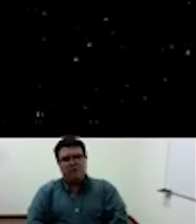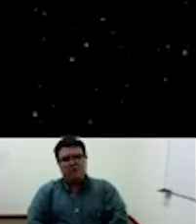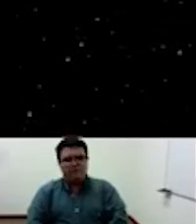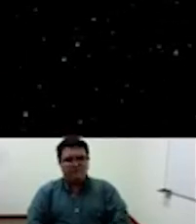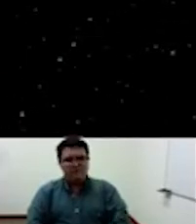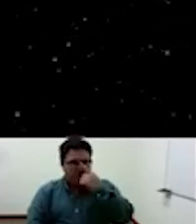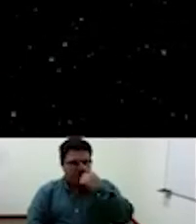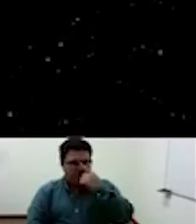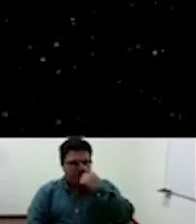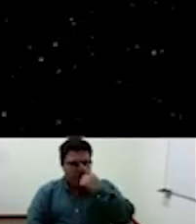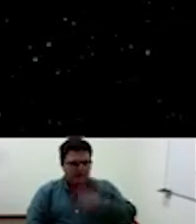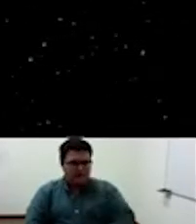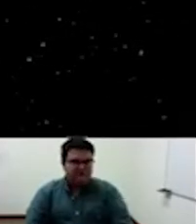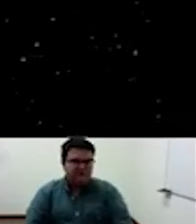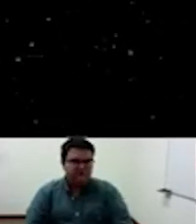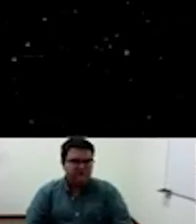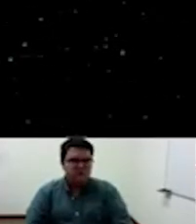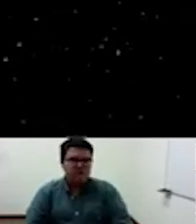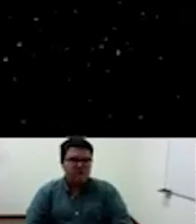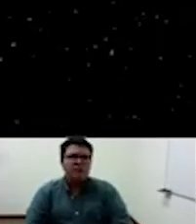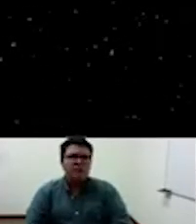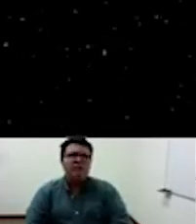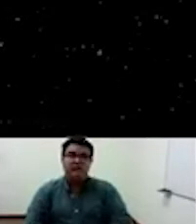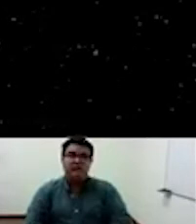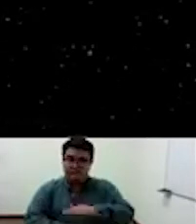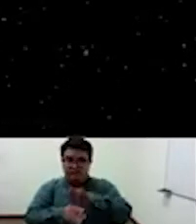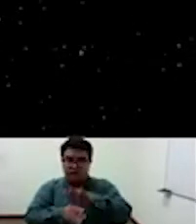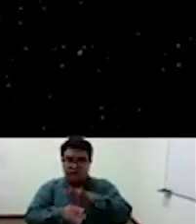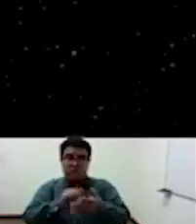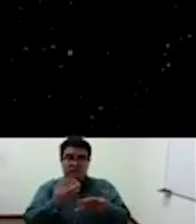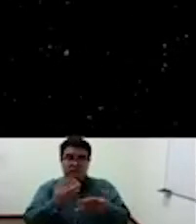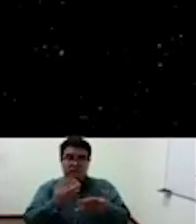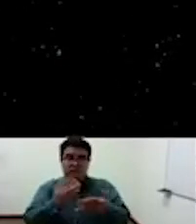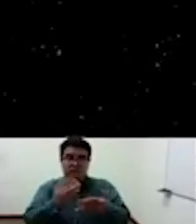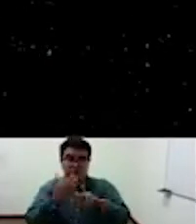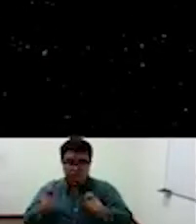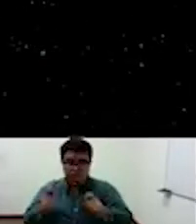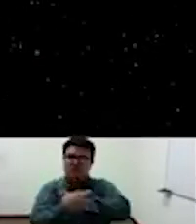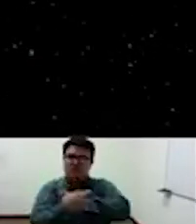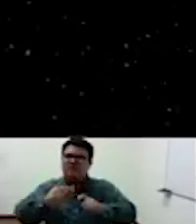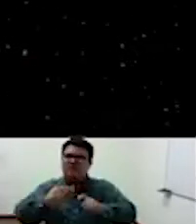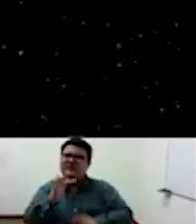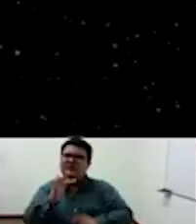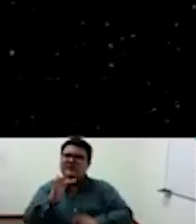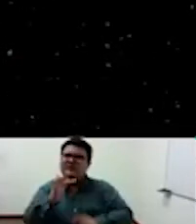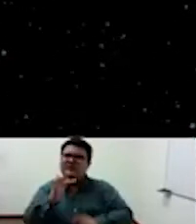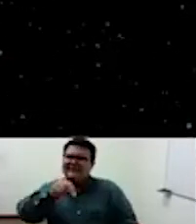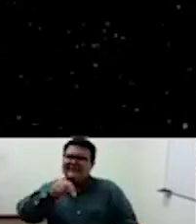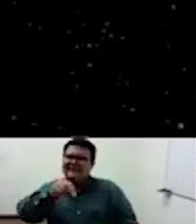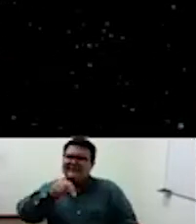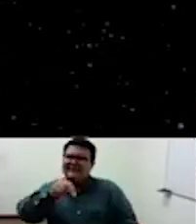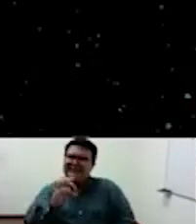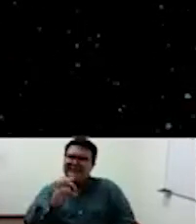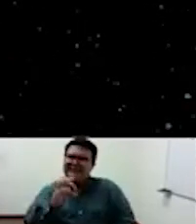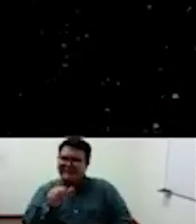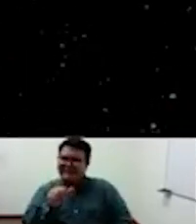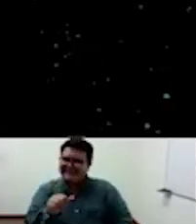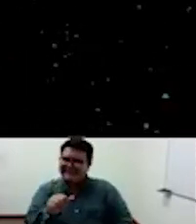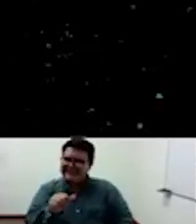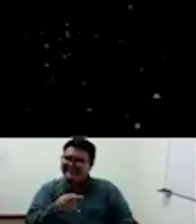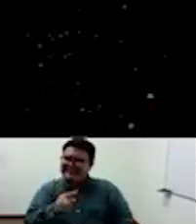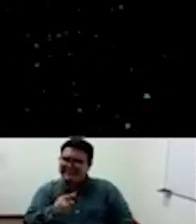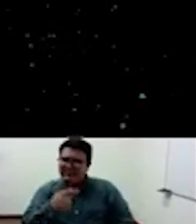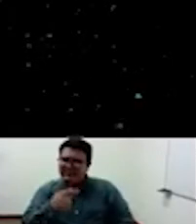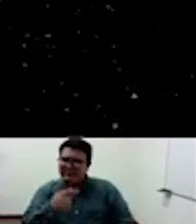por aquí seguimos con él él denomina una categoría enrique duzel llama una